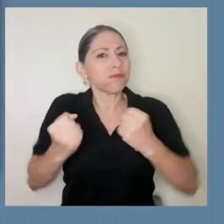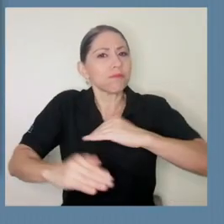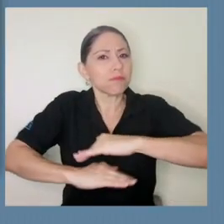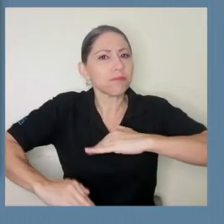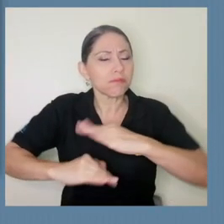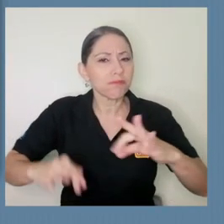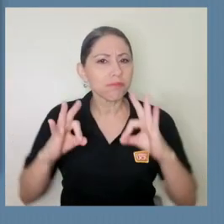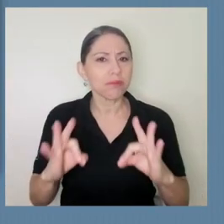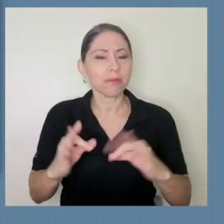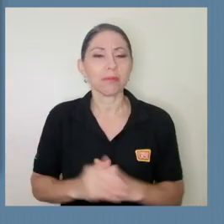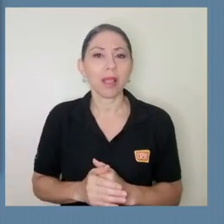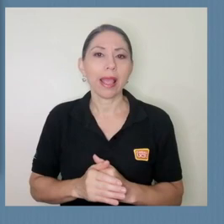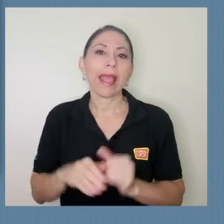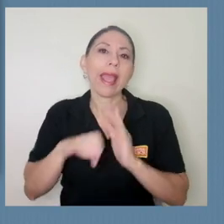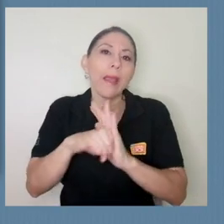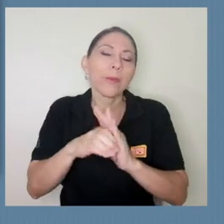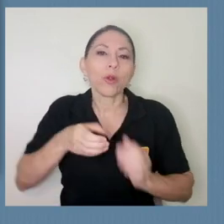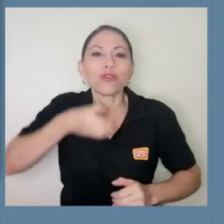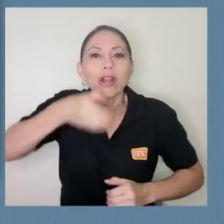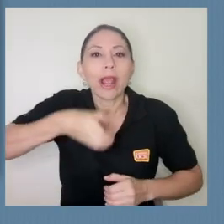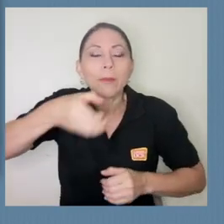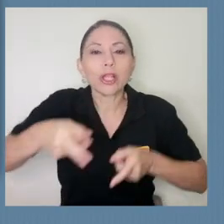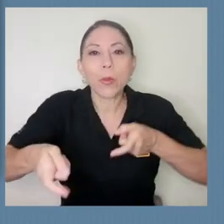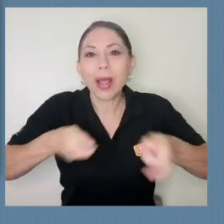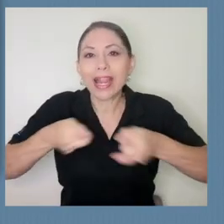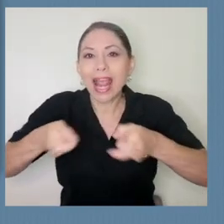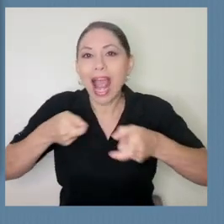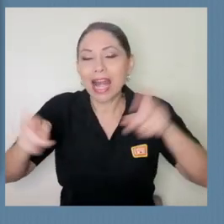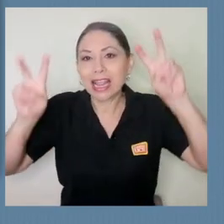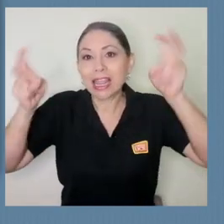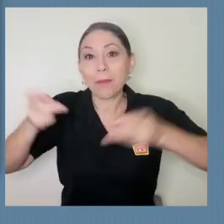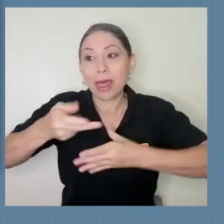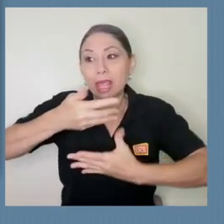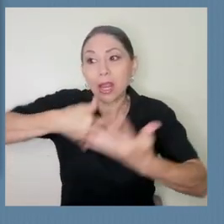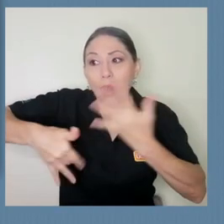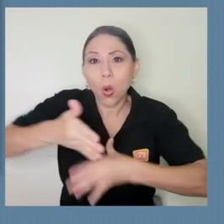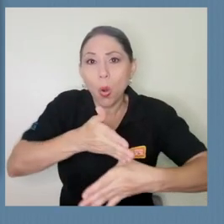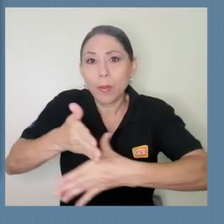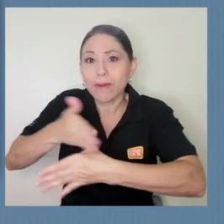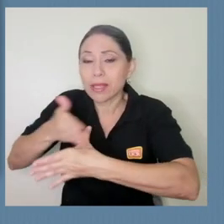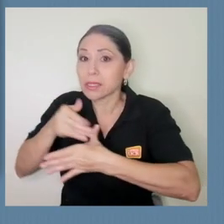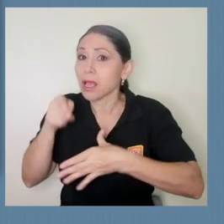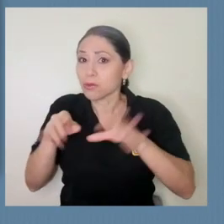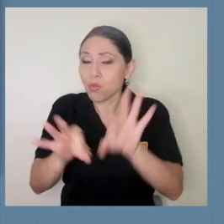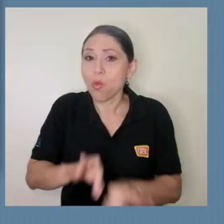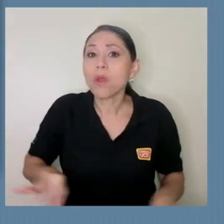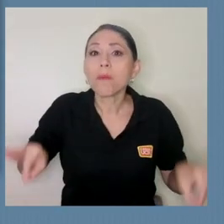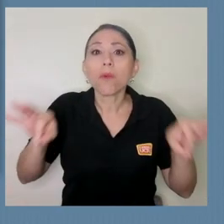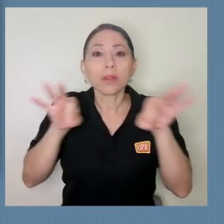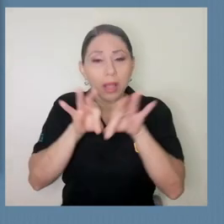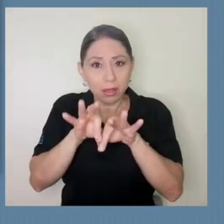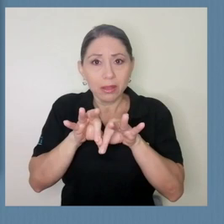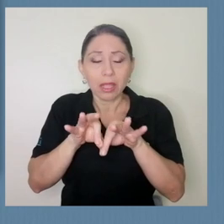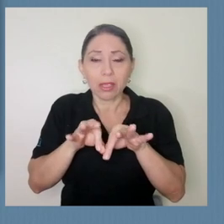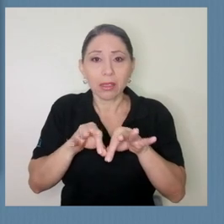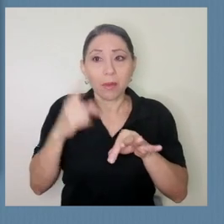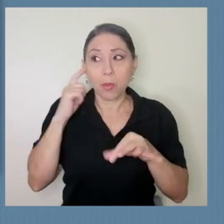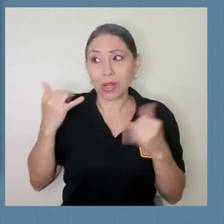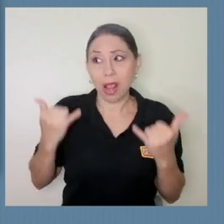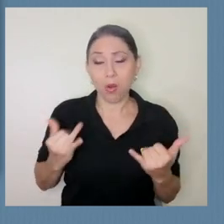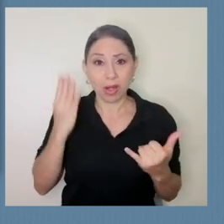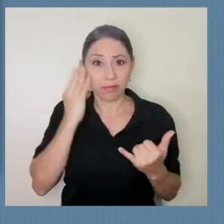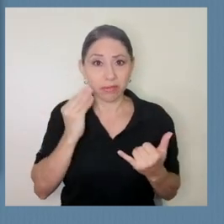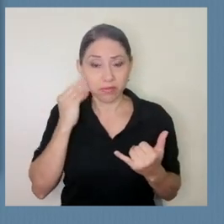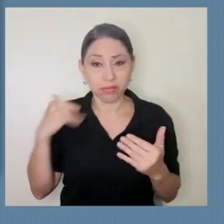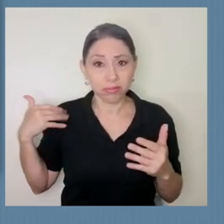van desde la cuestión de recomendaciones para manejar el tema de convivencia que eso es muy importante no es poca cosa lo que hemos vivido